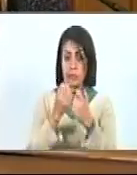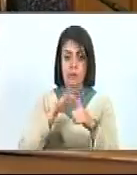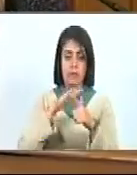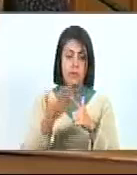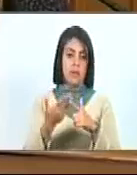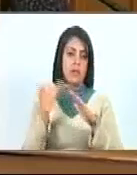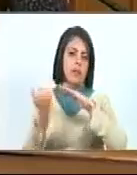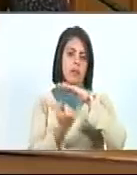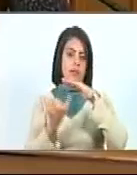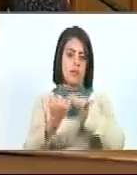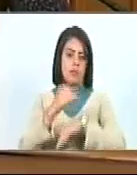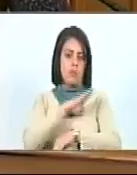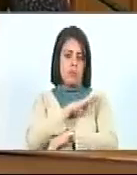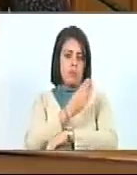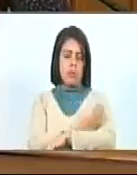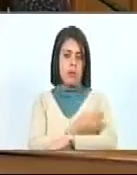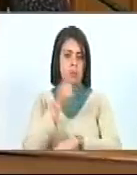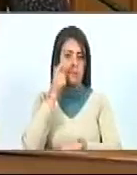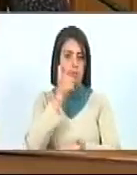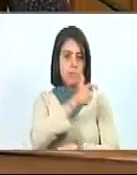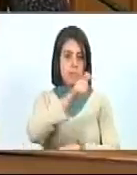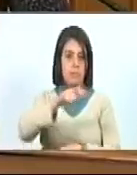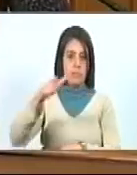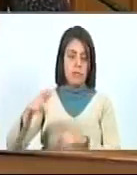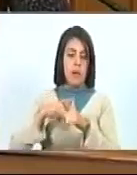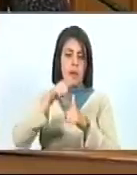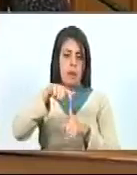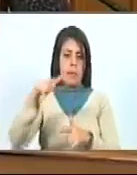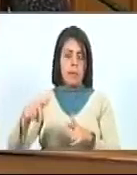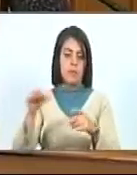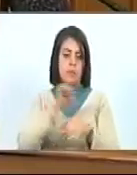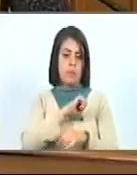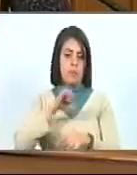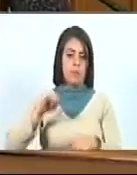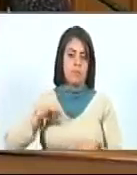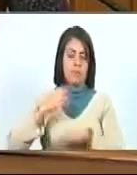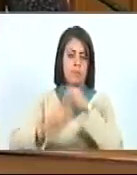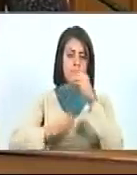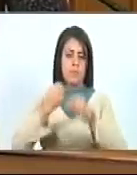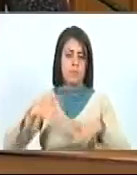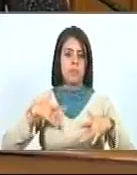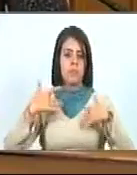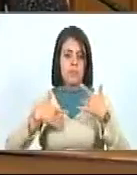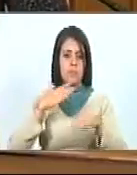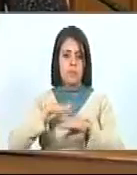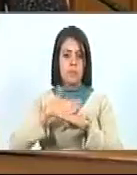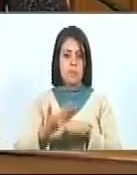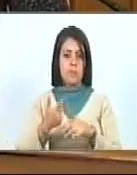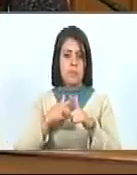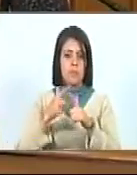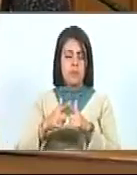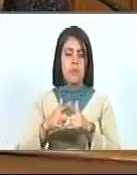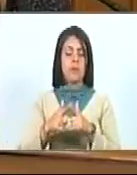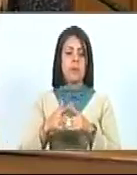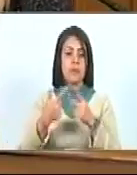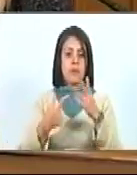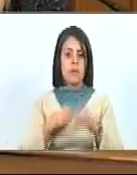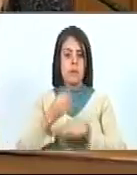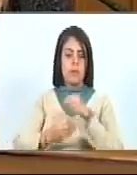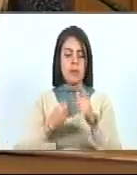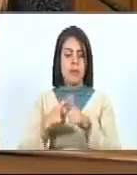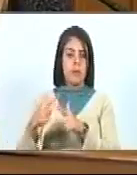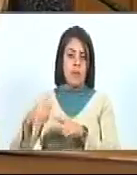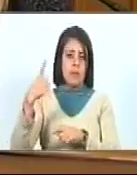e instancias del poder popular y a las personas del sector privado que realicen actividades con incidencia en los